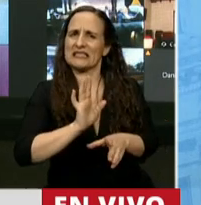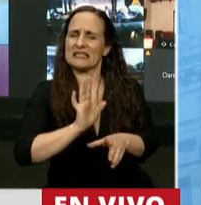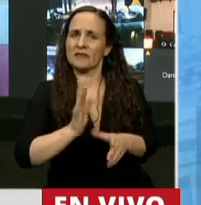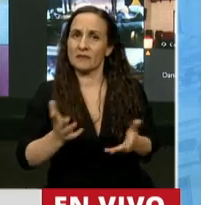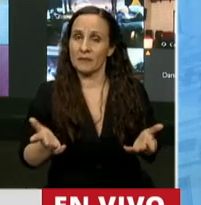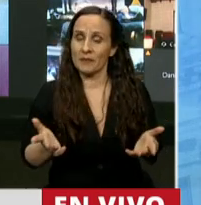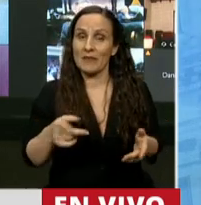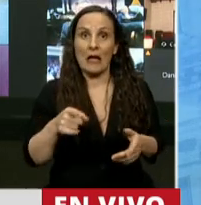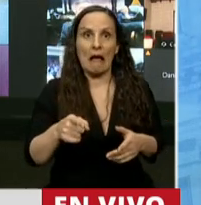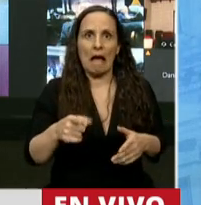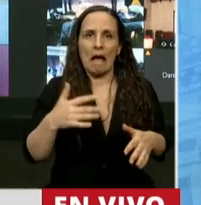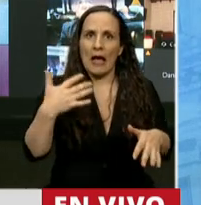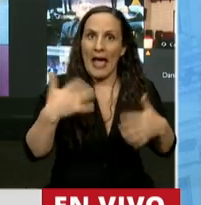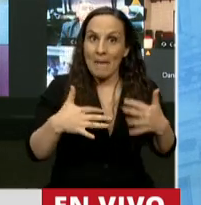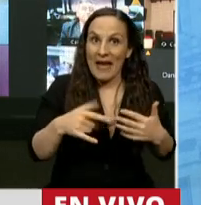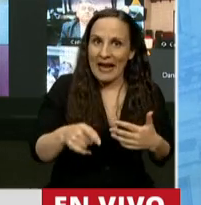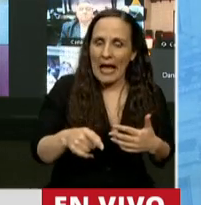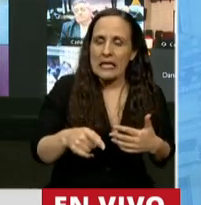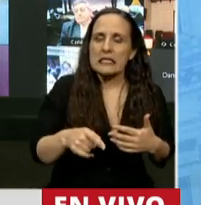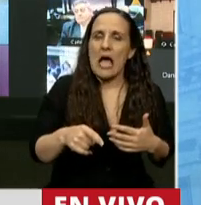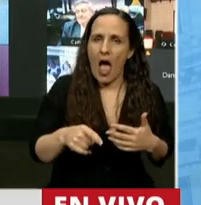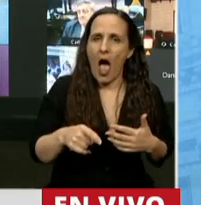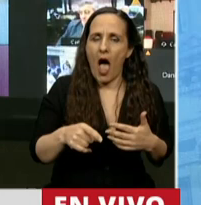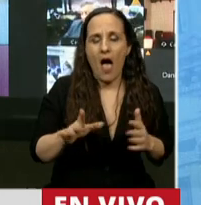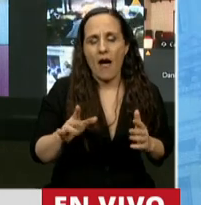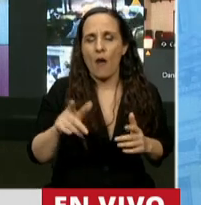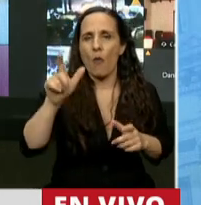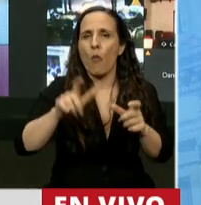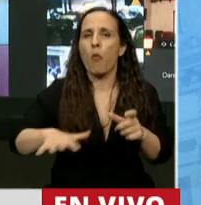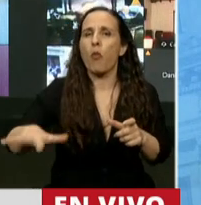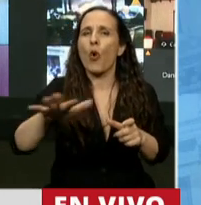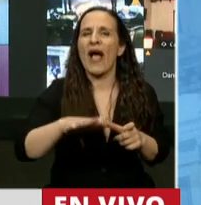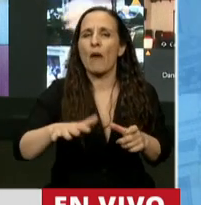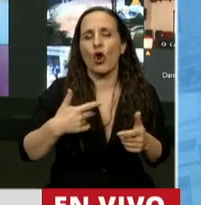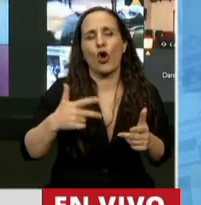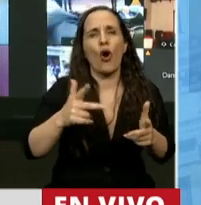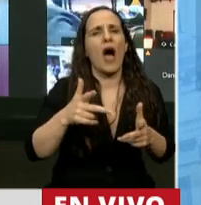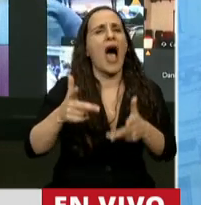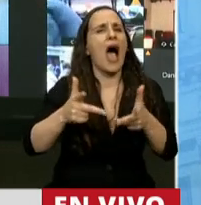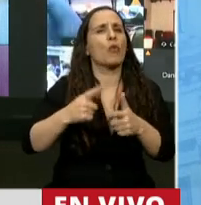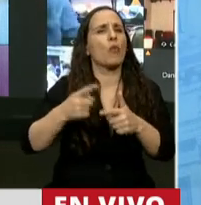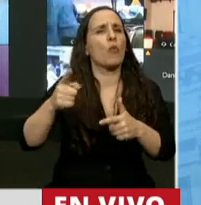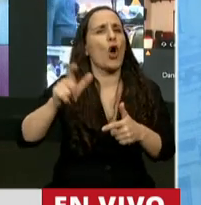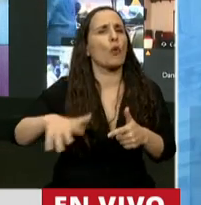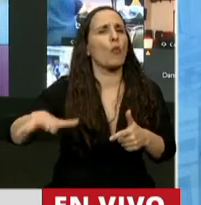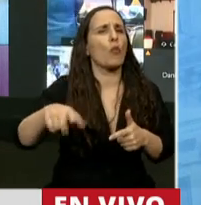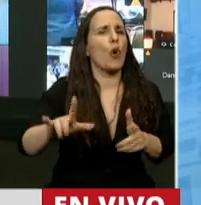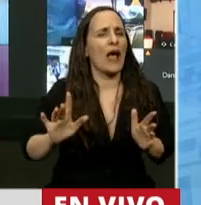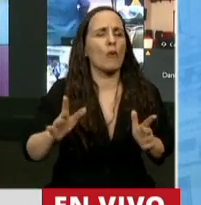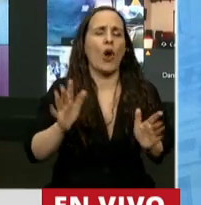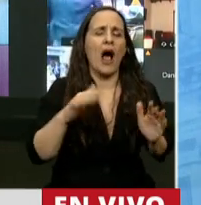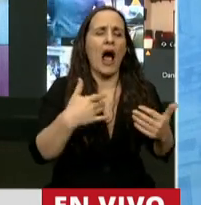emergencia habilita, el pueblo o la invocación al pueblo termina